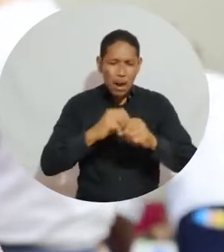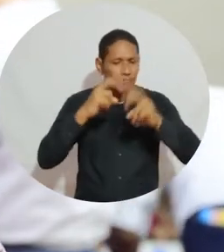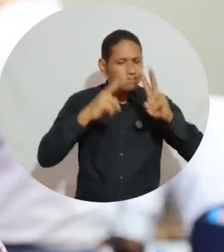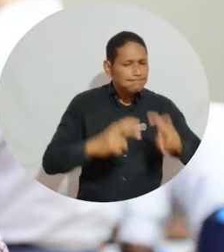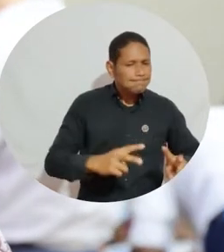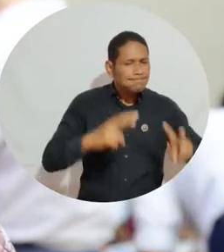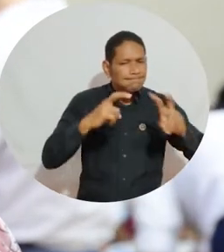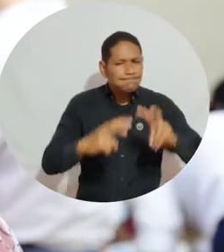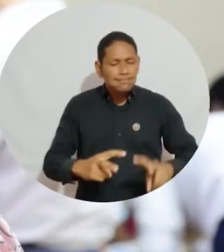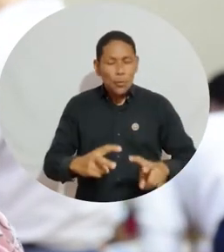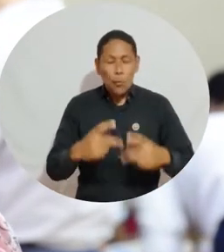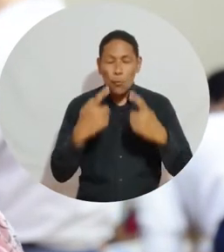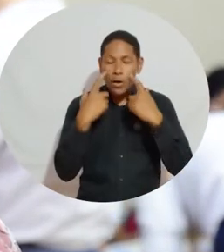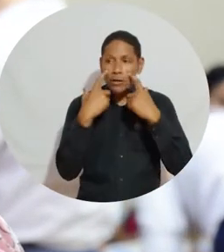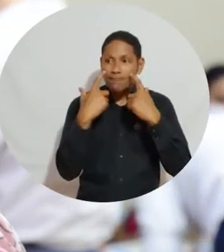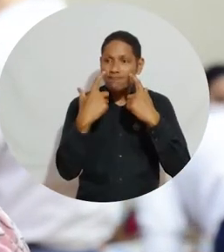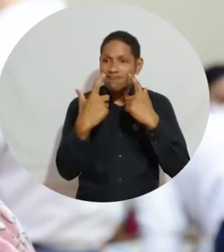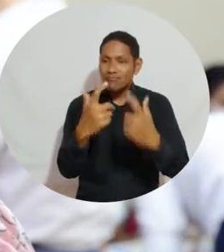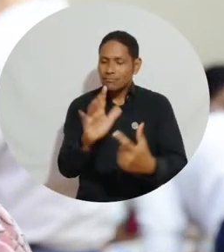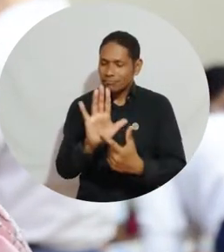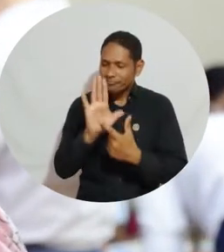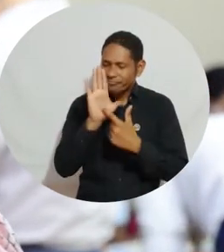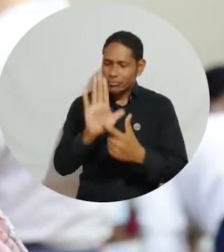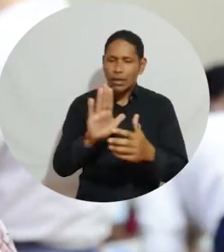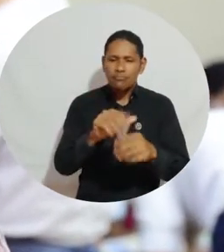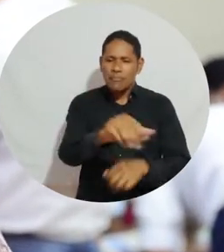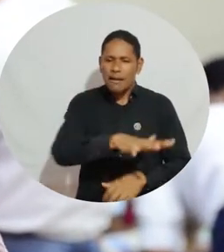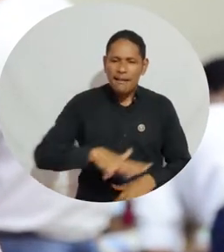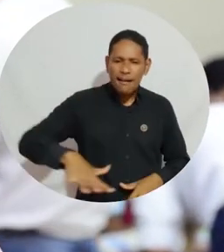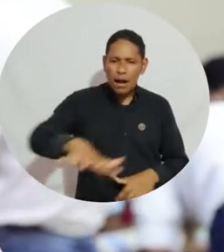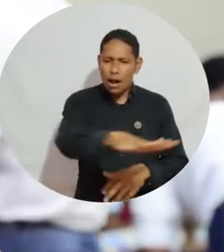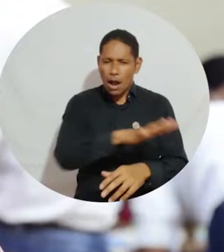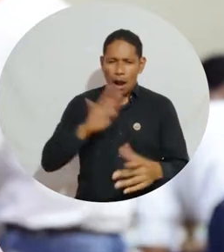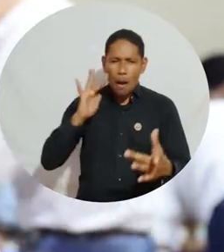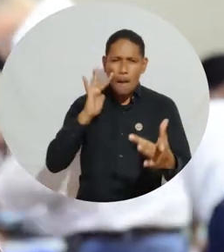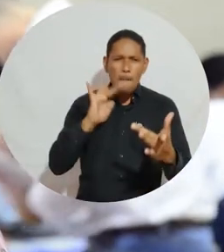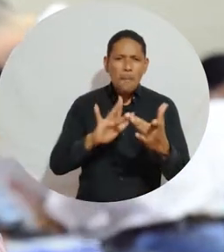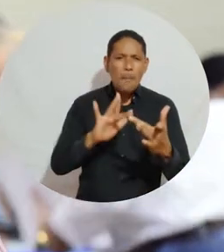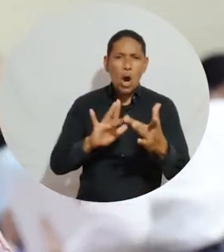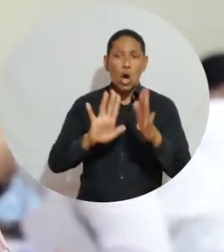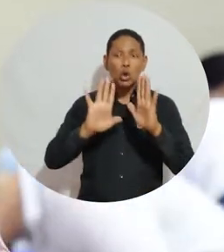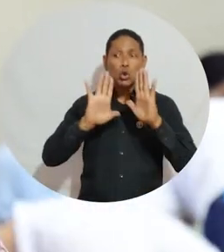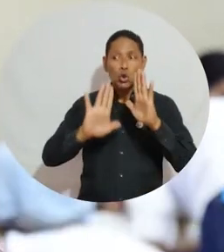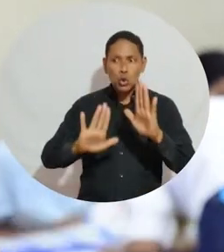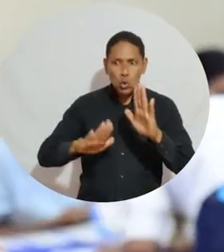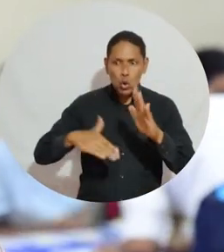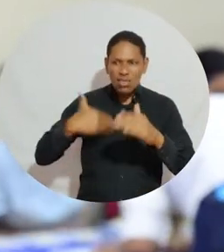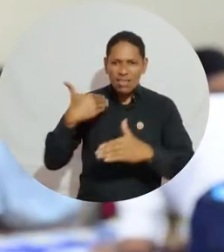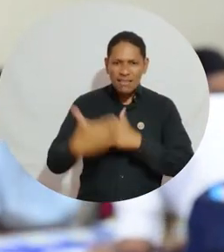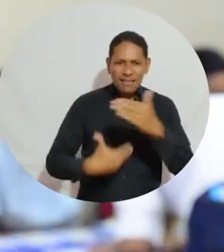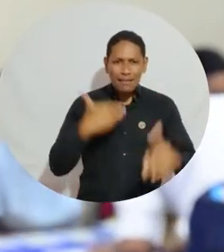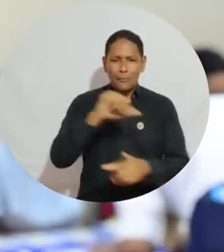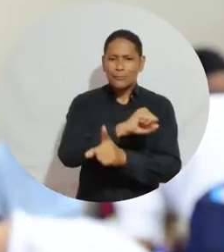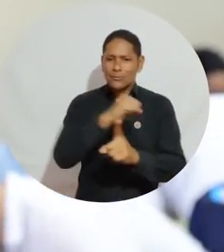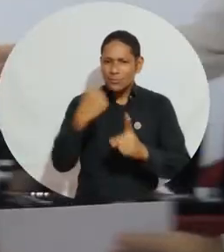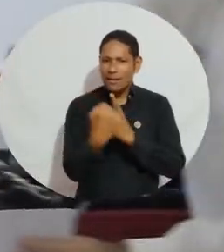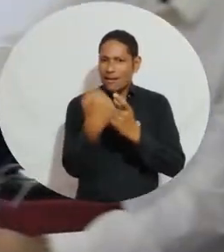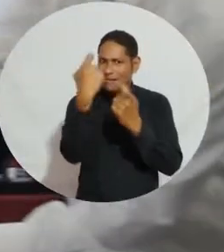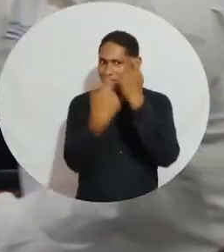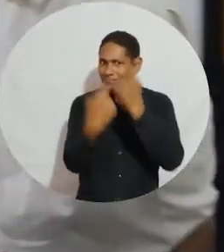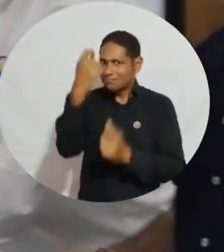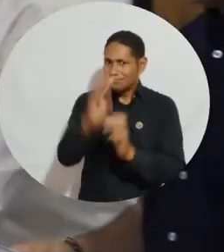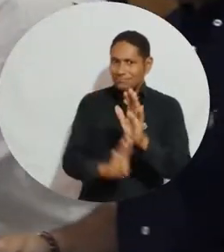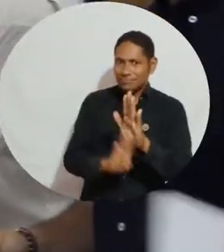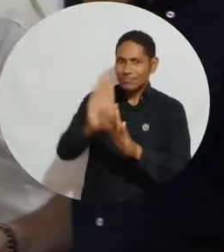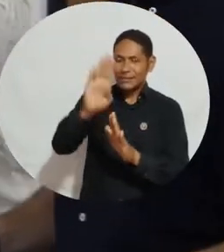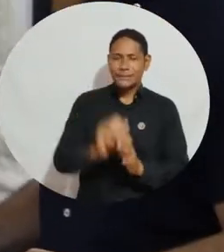se haga de la investigación sea comprometida con el territorio, con el desarrollo social y económico. La